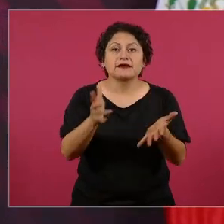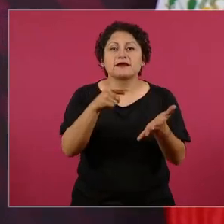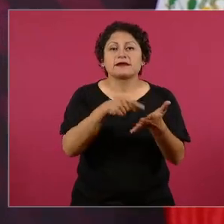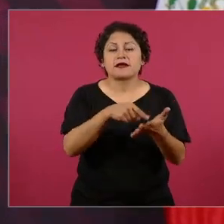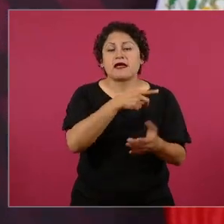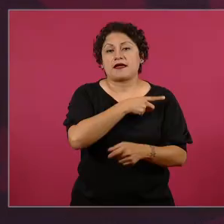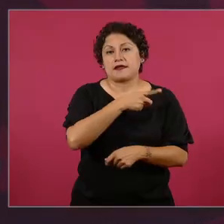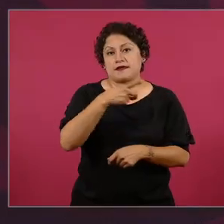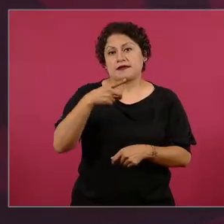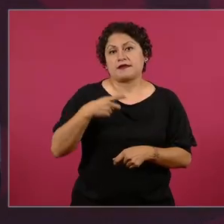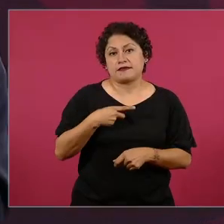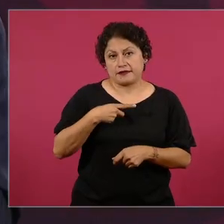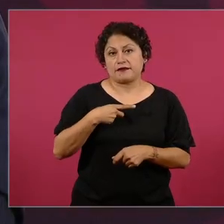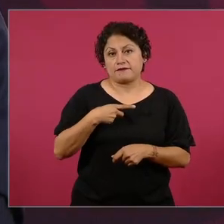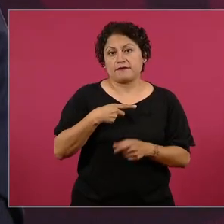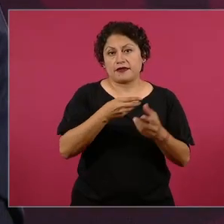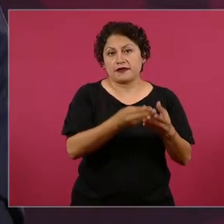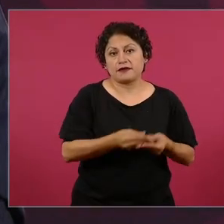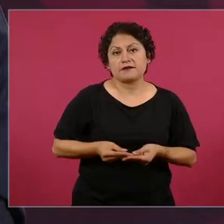un tribunal,